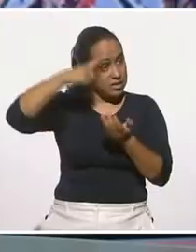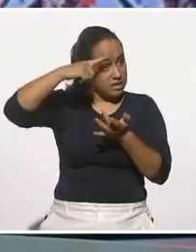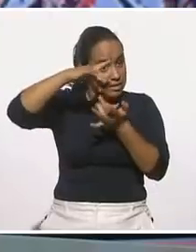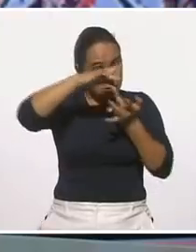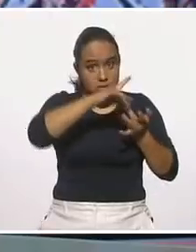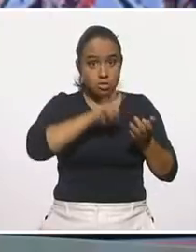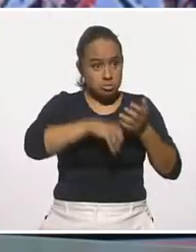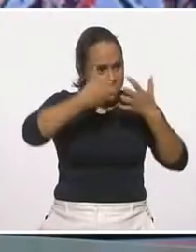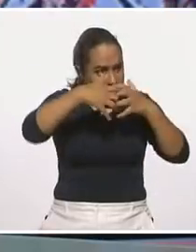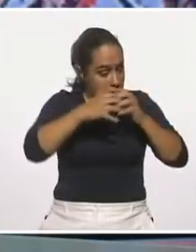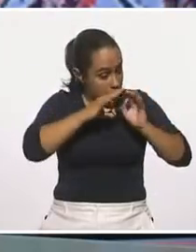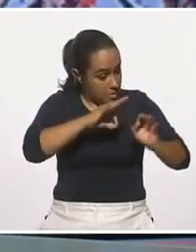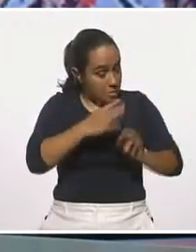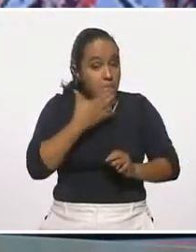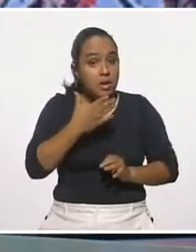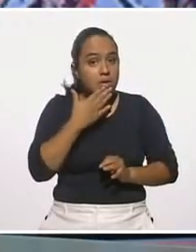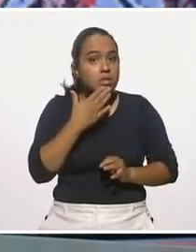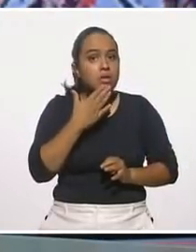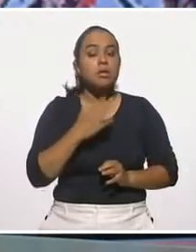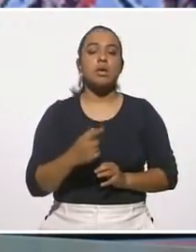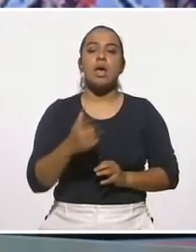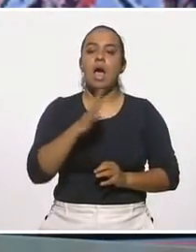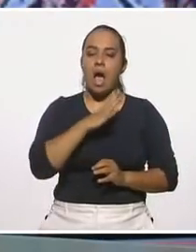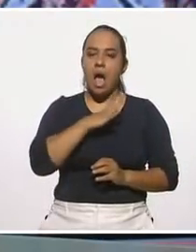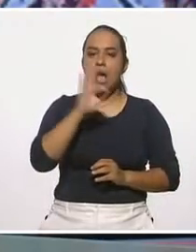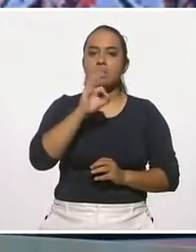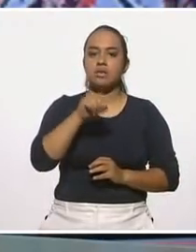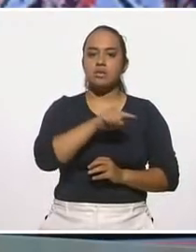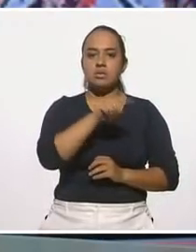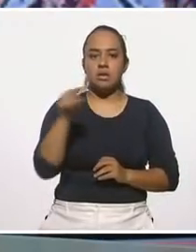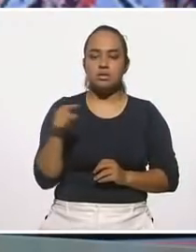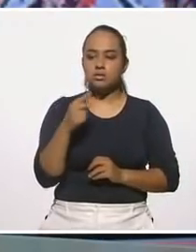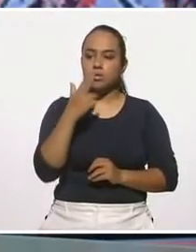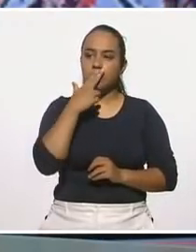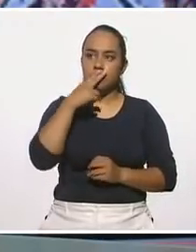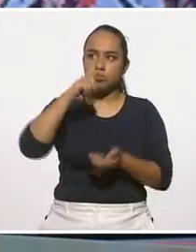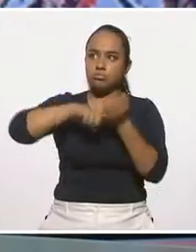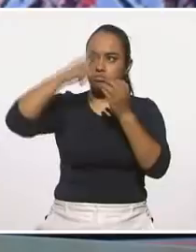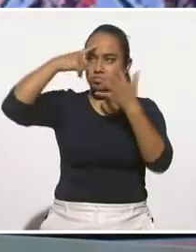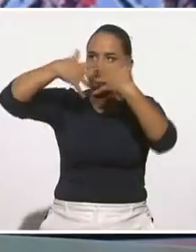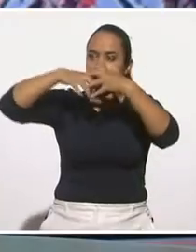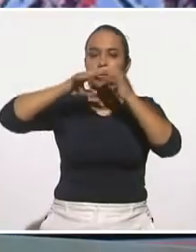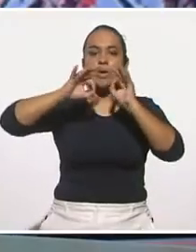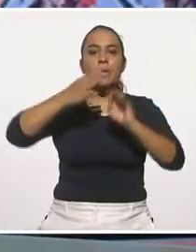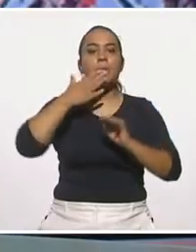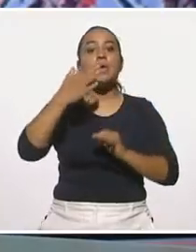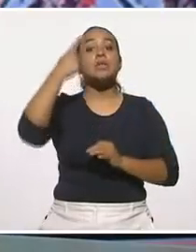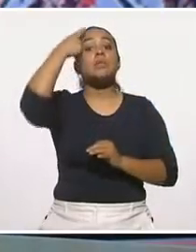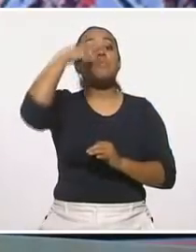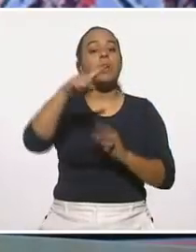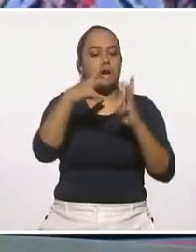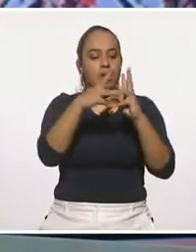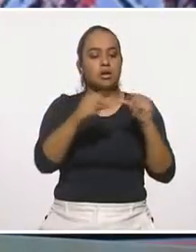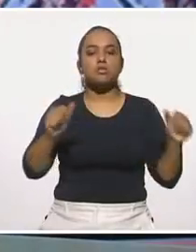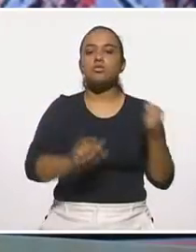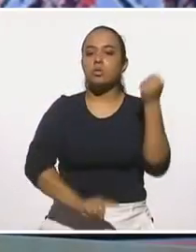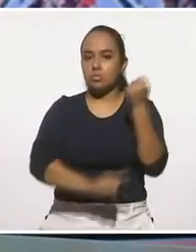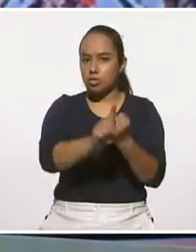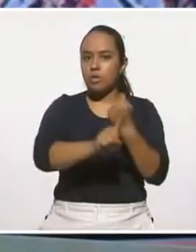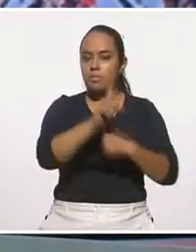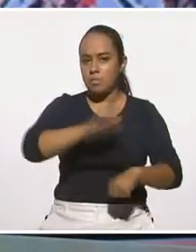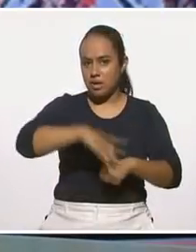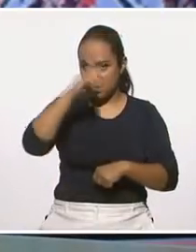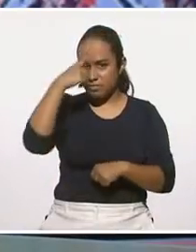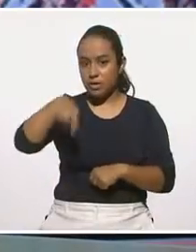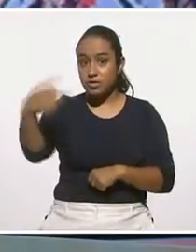están funcionando correctamente, vas a tener mayor posibilidad de tener funciones mentales correctas que te ayuden a resolver los problemas a los que te